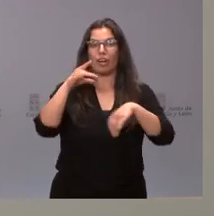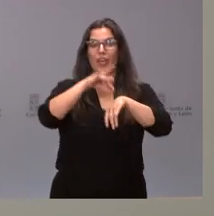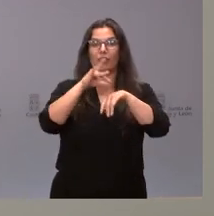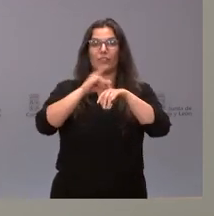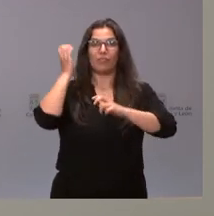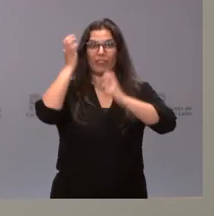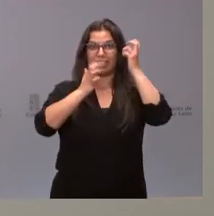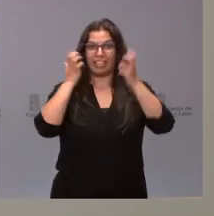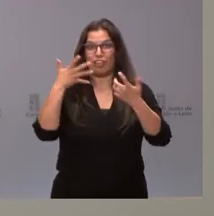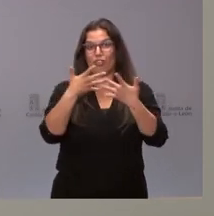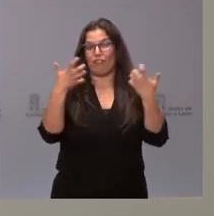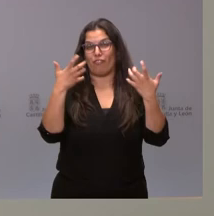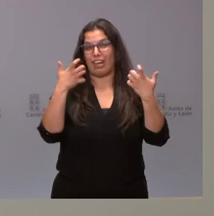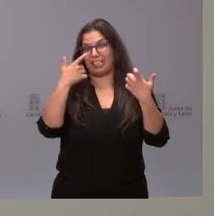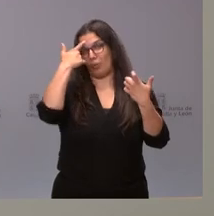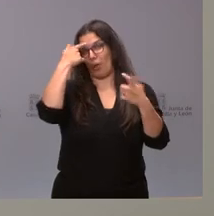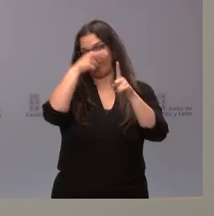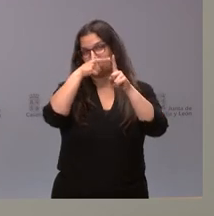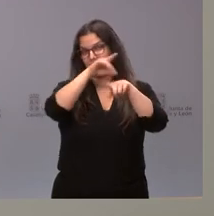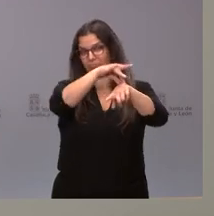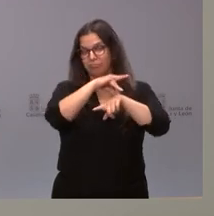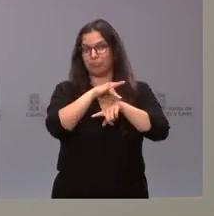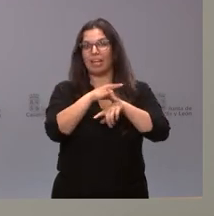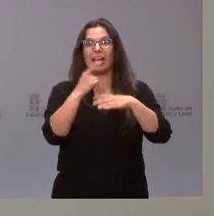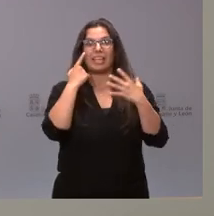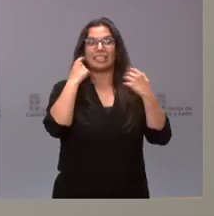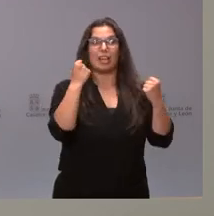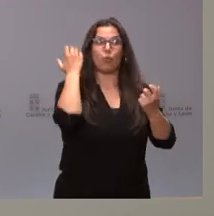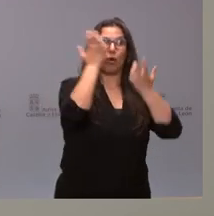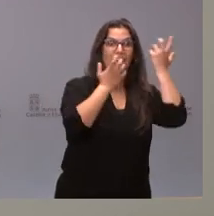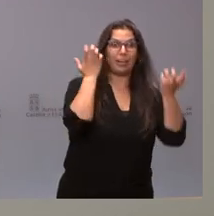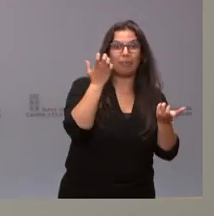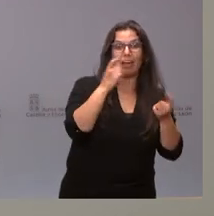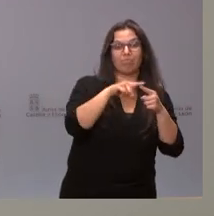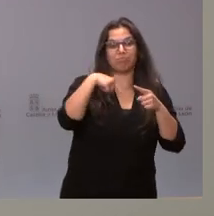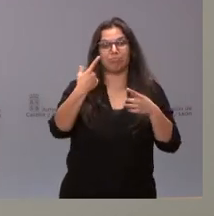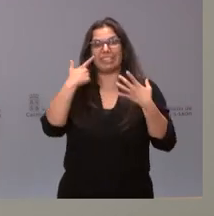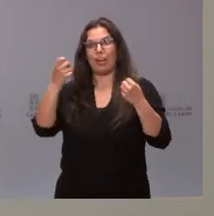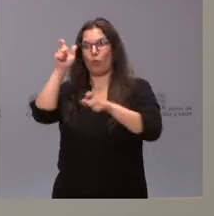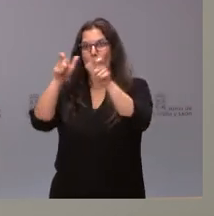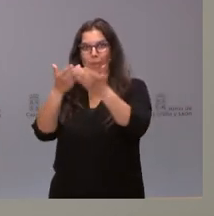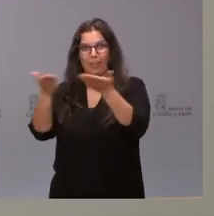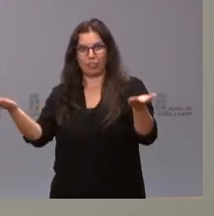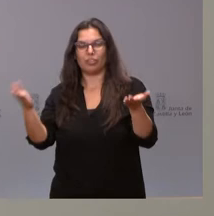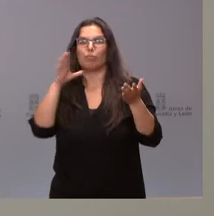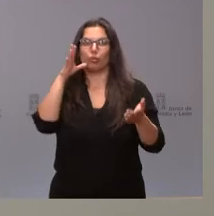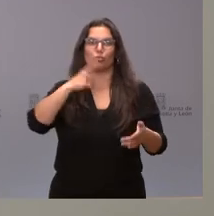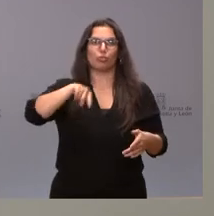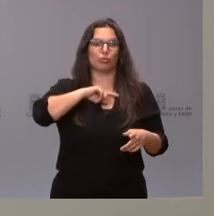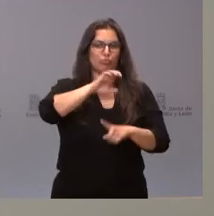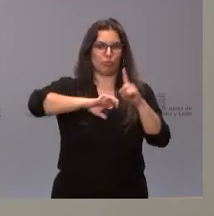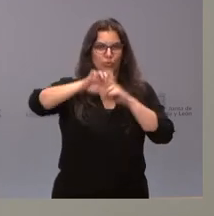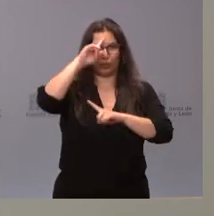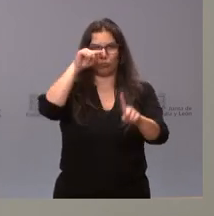Gia pecoris salus pupuli, la salud del ganado es la salud del pueblo. Y en ese contexto es en el que intercambiamos y, por tanto,